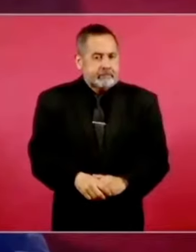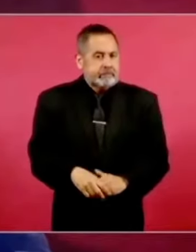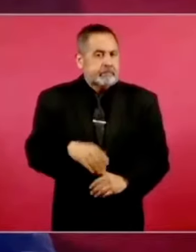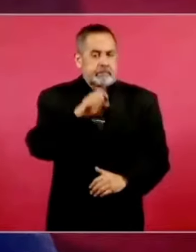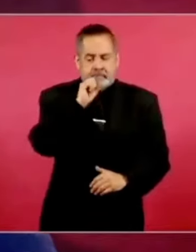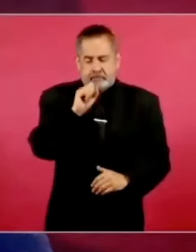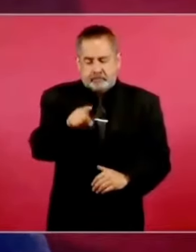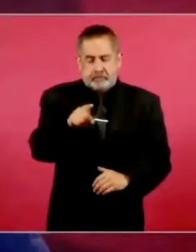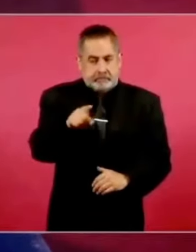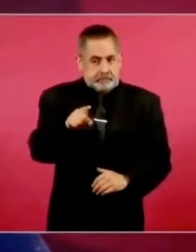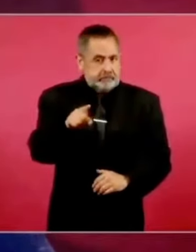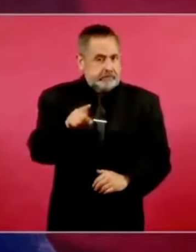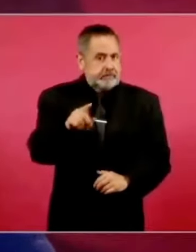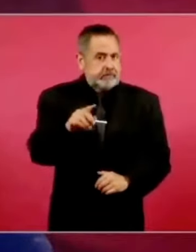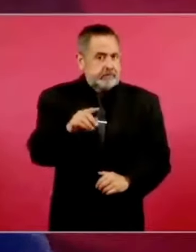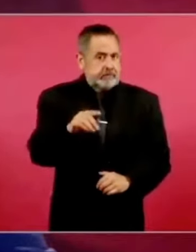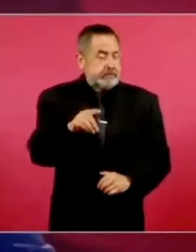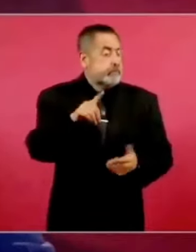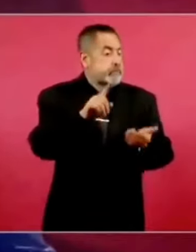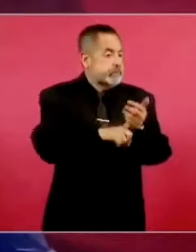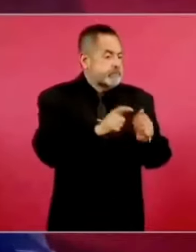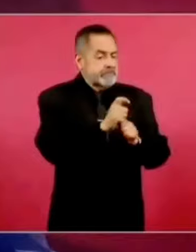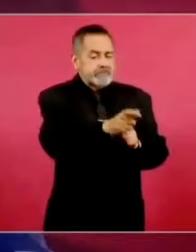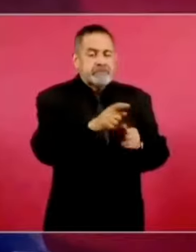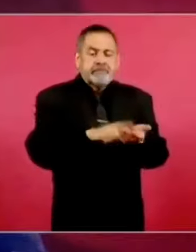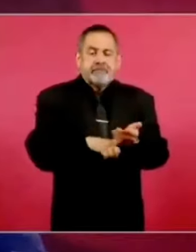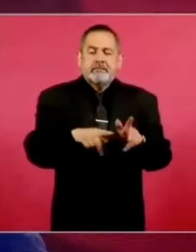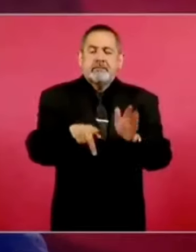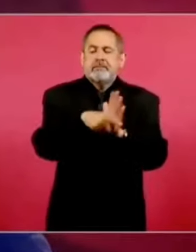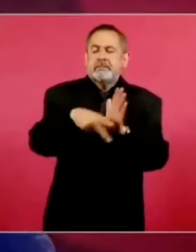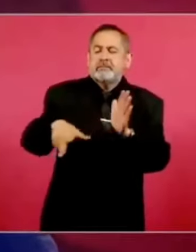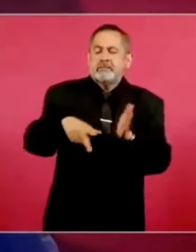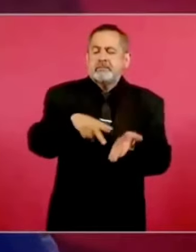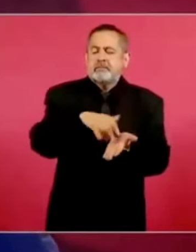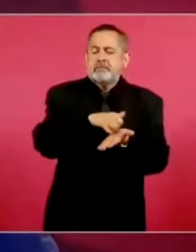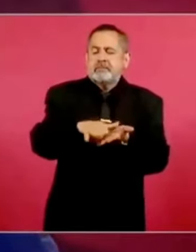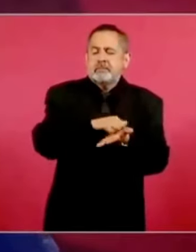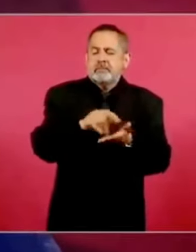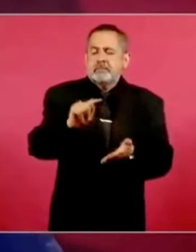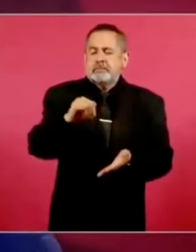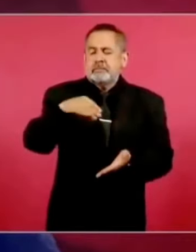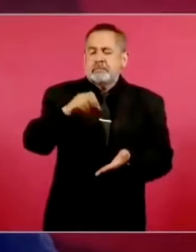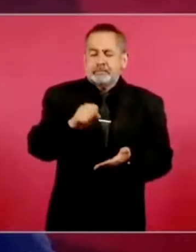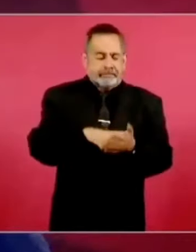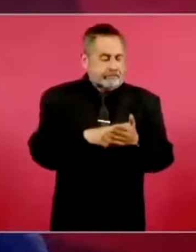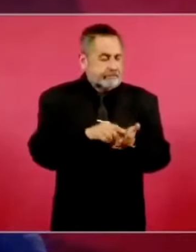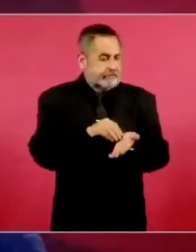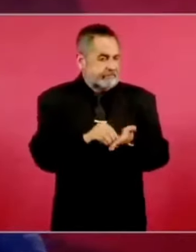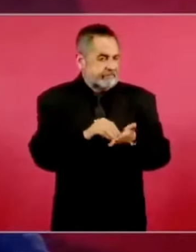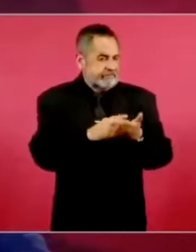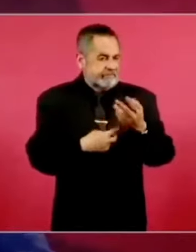Incluso utilizaron al New York Times para calumniar